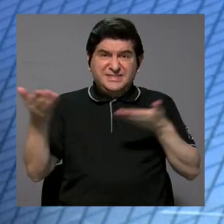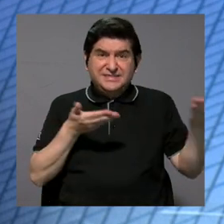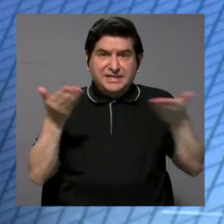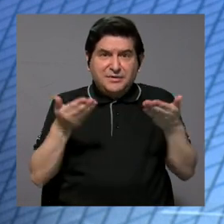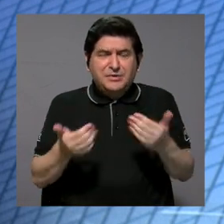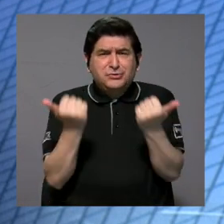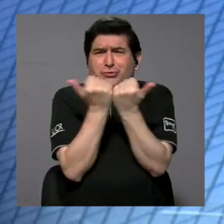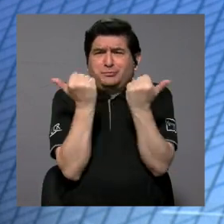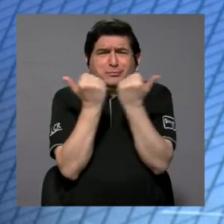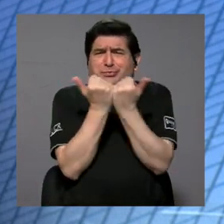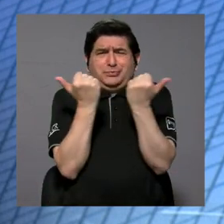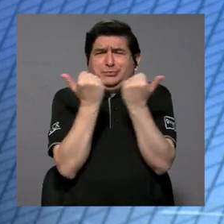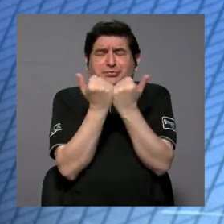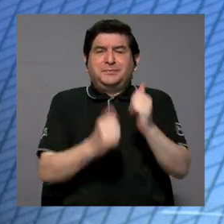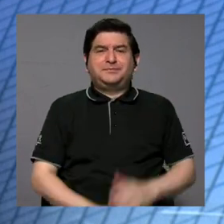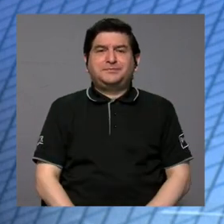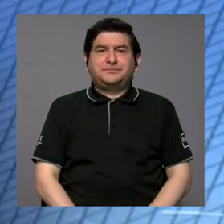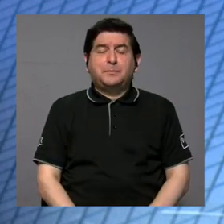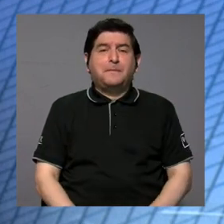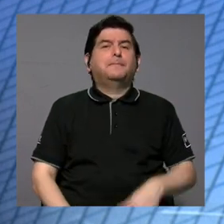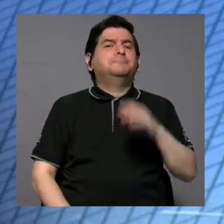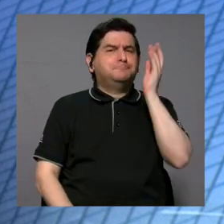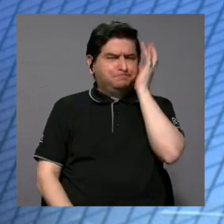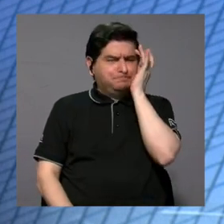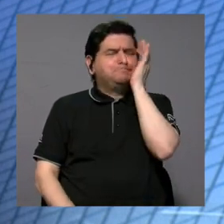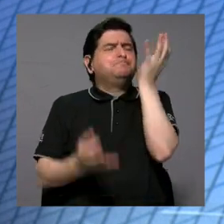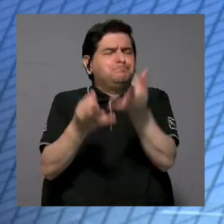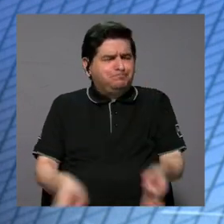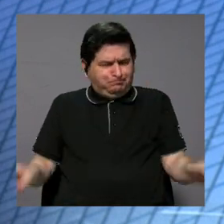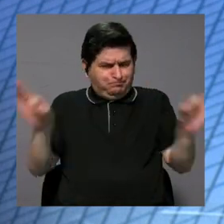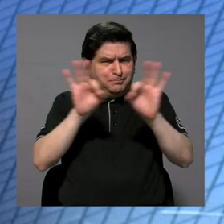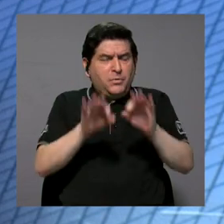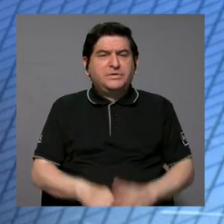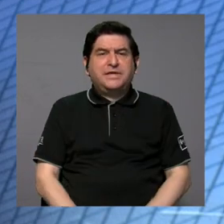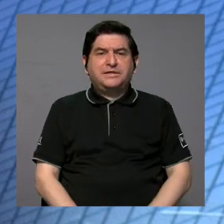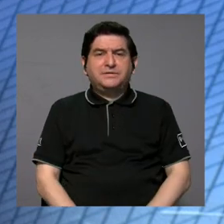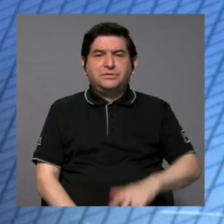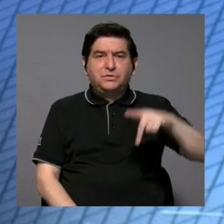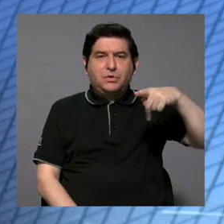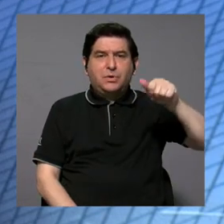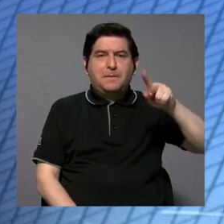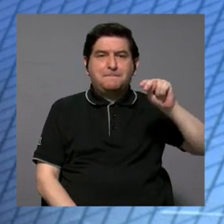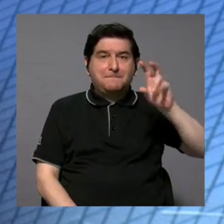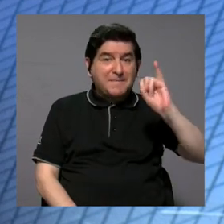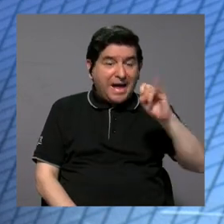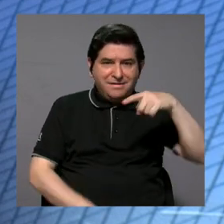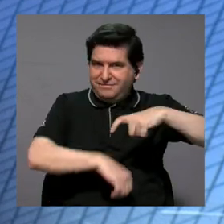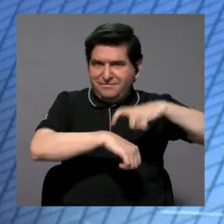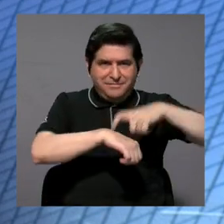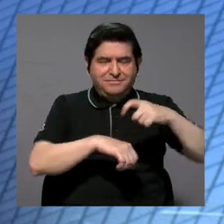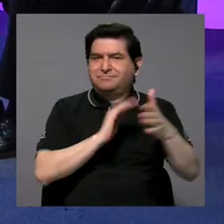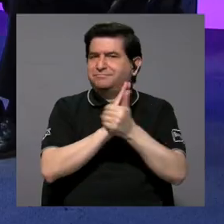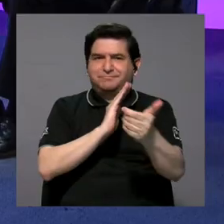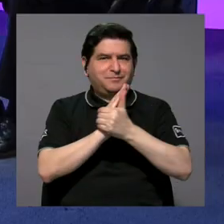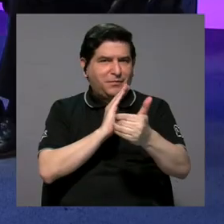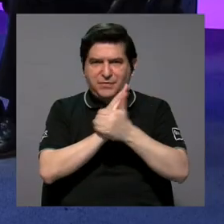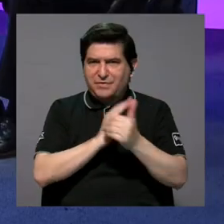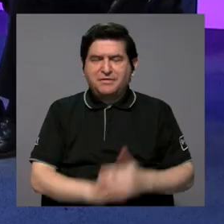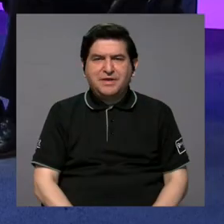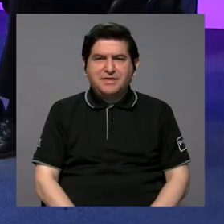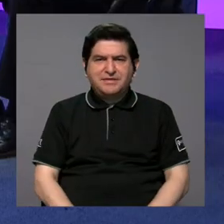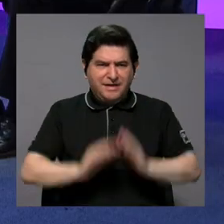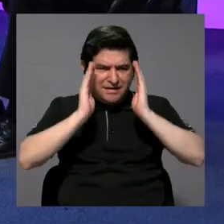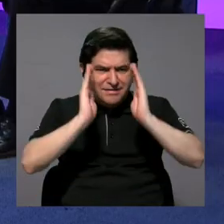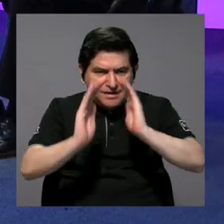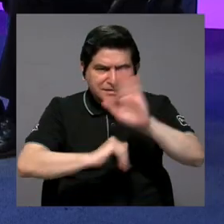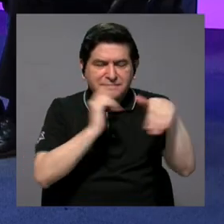pletóricos, ¿verdad? Y efectivamente había una gran preocupación porque tampoco el Patronato Nacional de la Infancia, digamos, estaba teniendo la capacidad de enfrentar